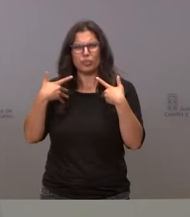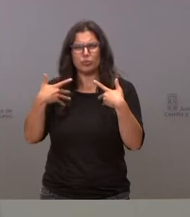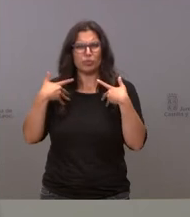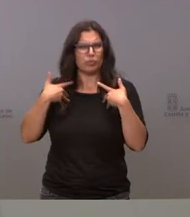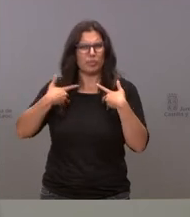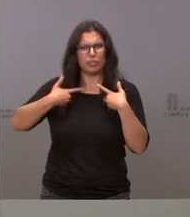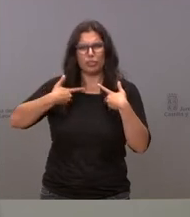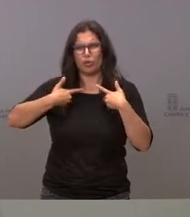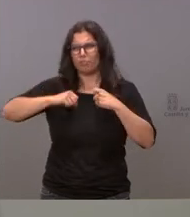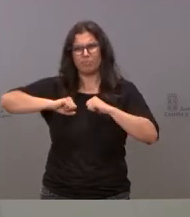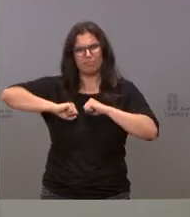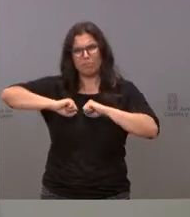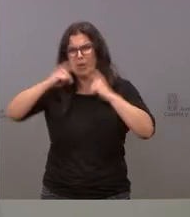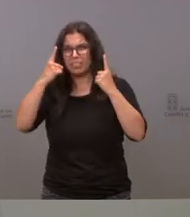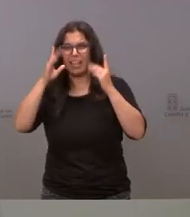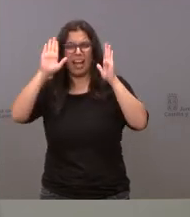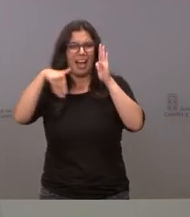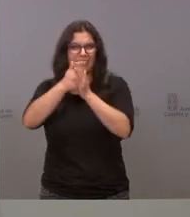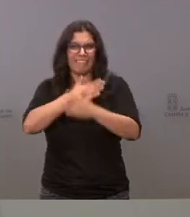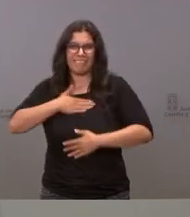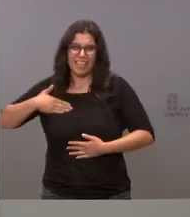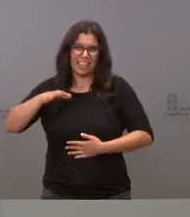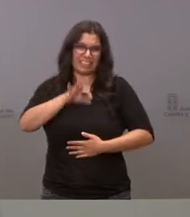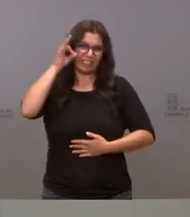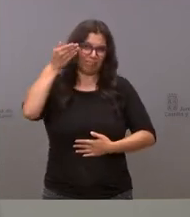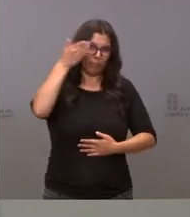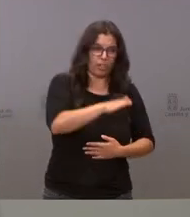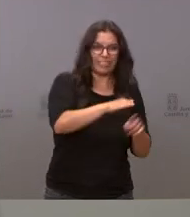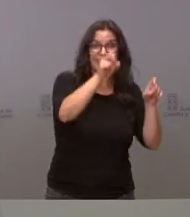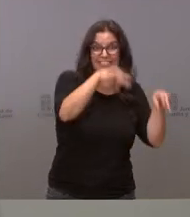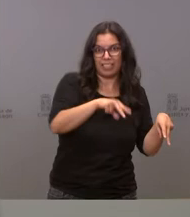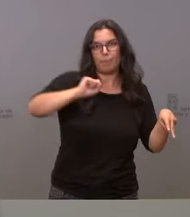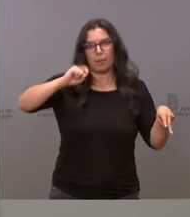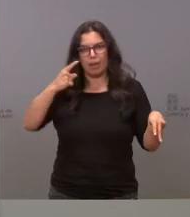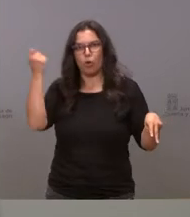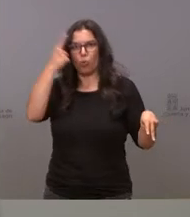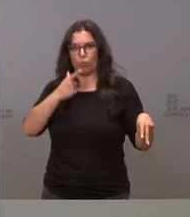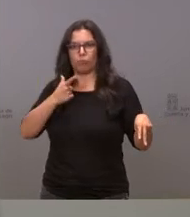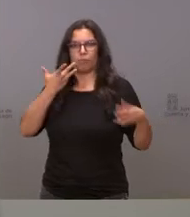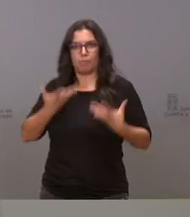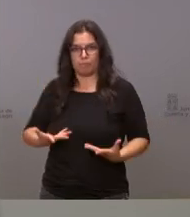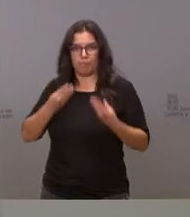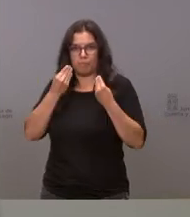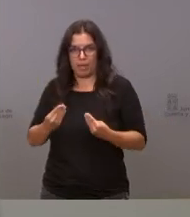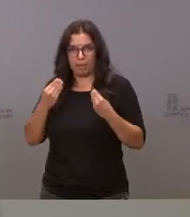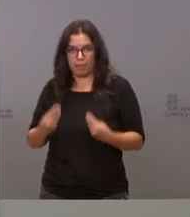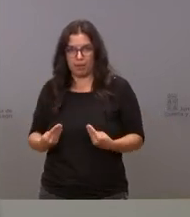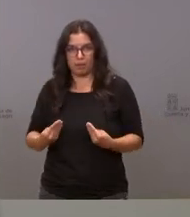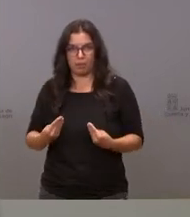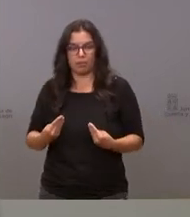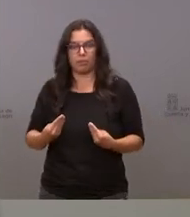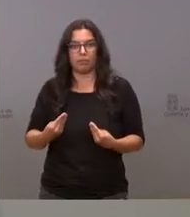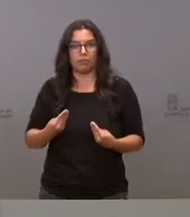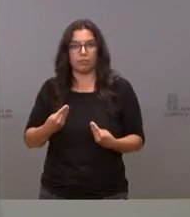falta de cuidados paliativos por falta de tener la seguridad de que va a poder